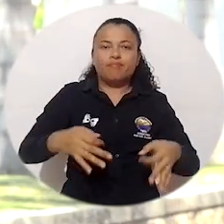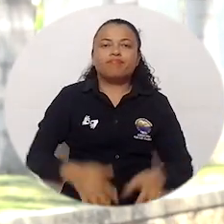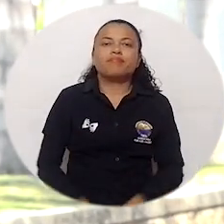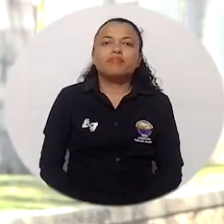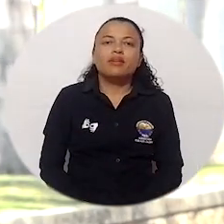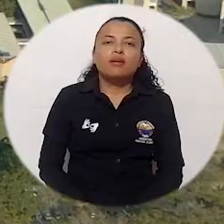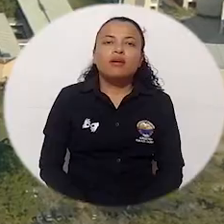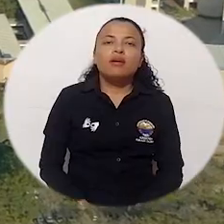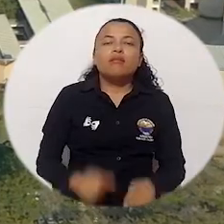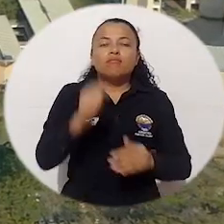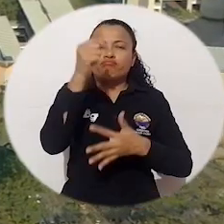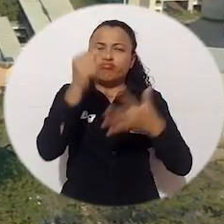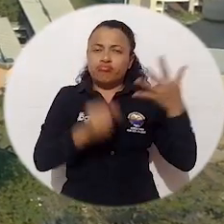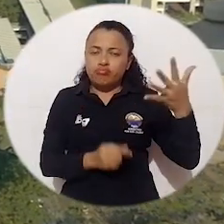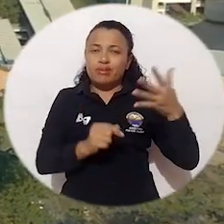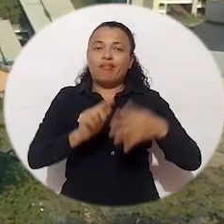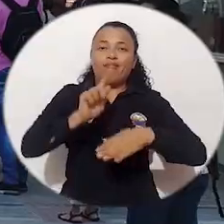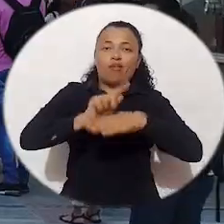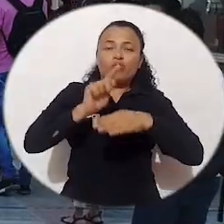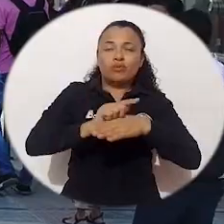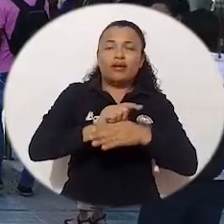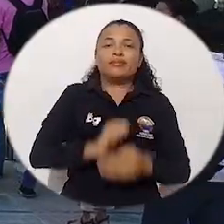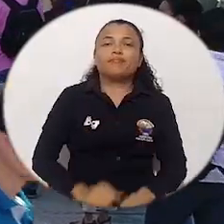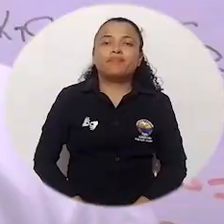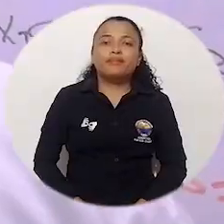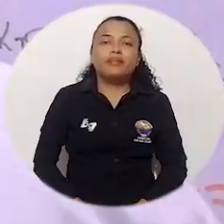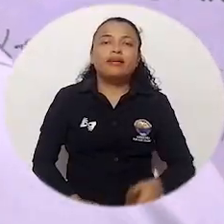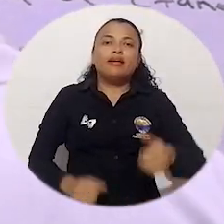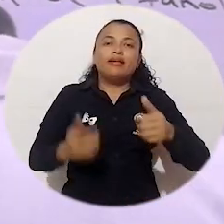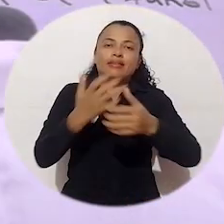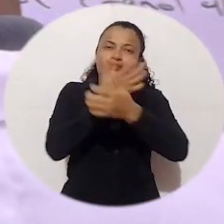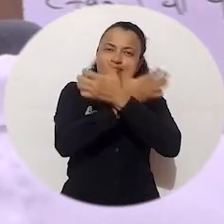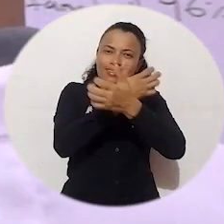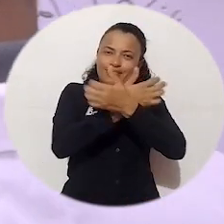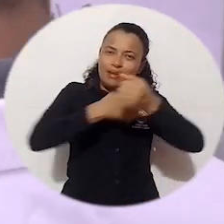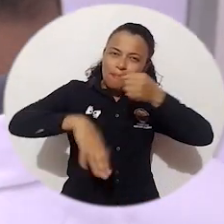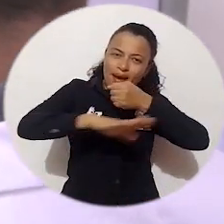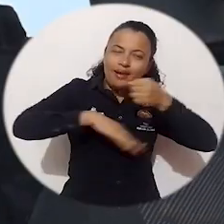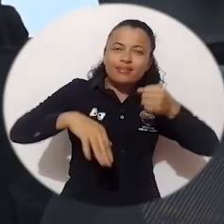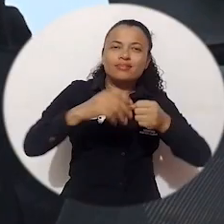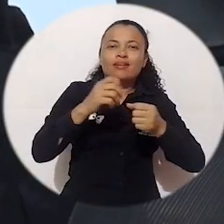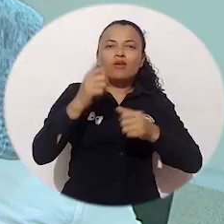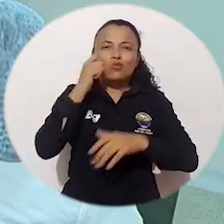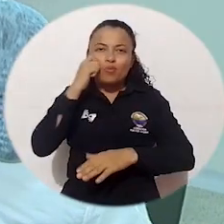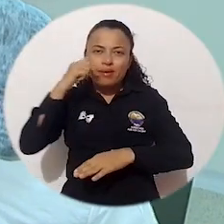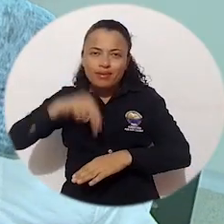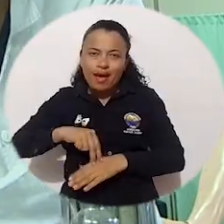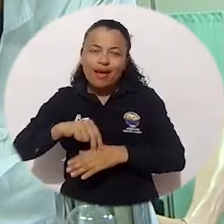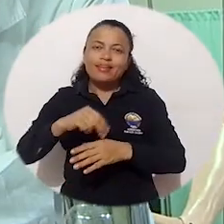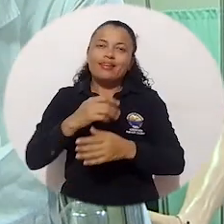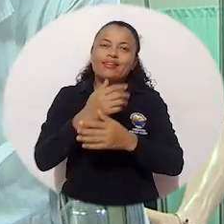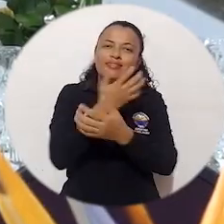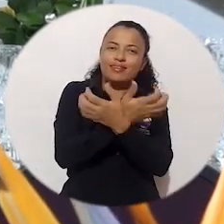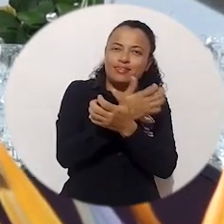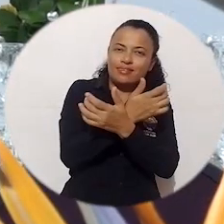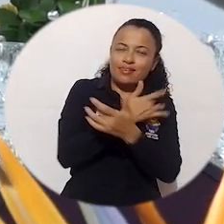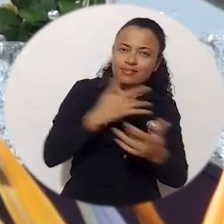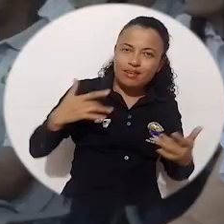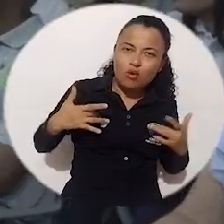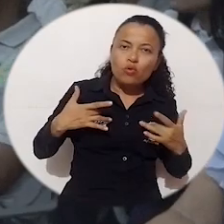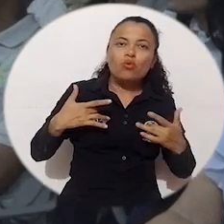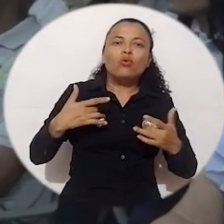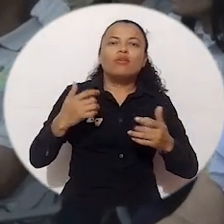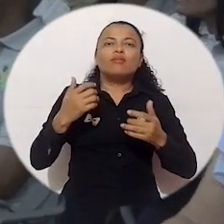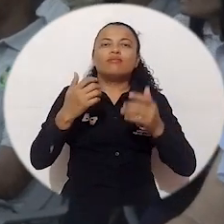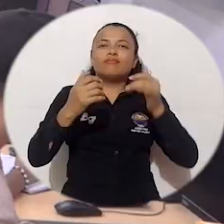de la Universidad de Magdalena les espera una oferta académica en cinco facultades, ciencias básicas, humanidades, ciencias de la salud, ciencias